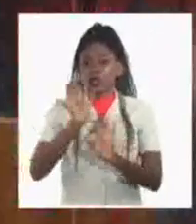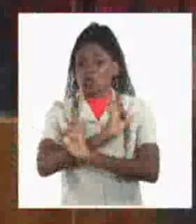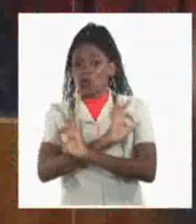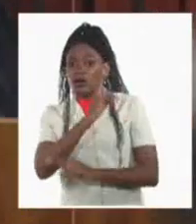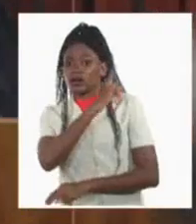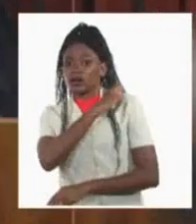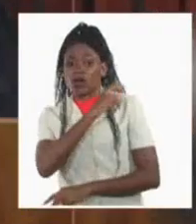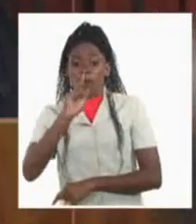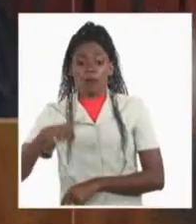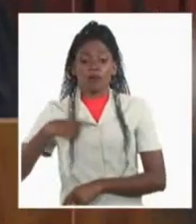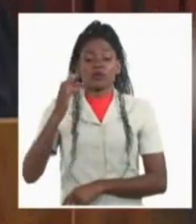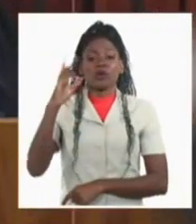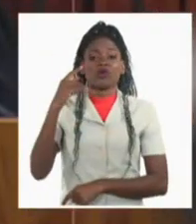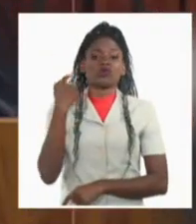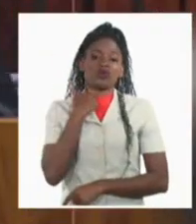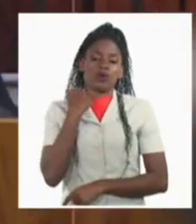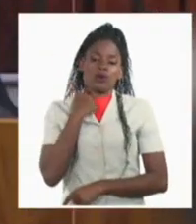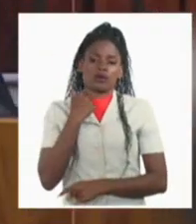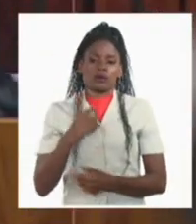los próximos ocho años.